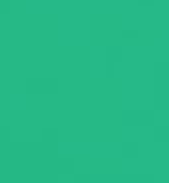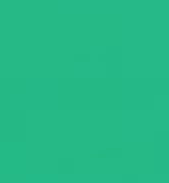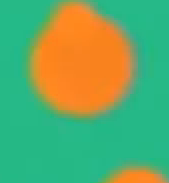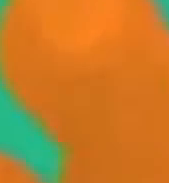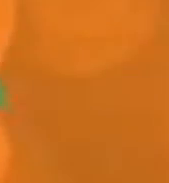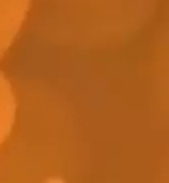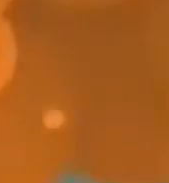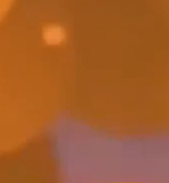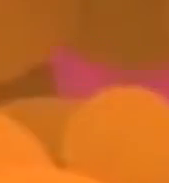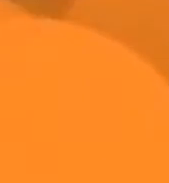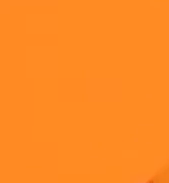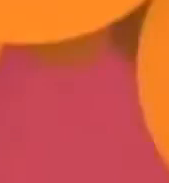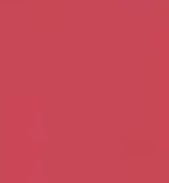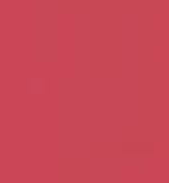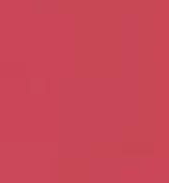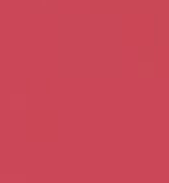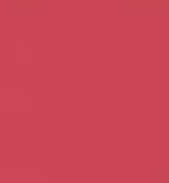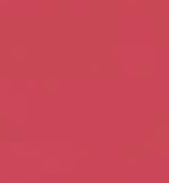Estás viendo